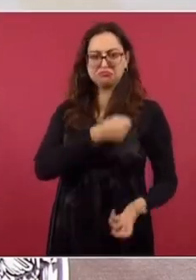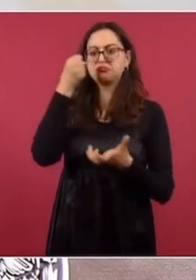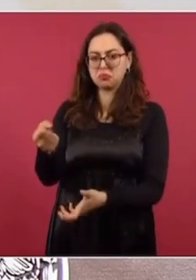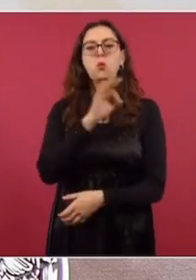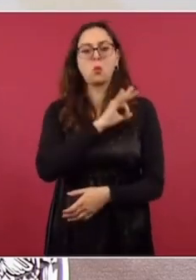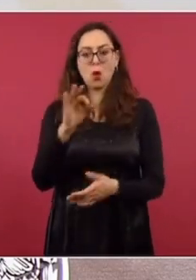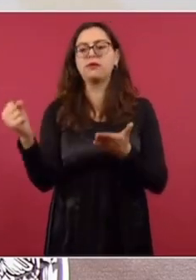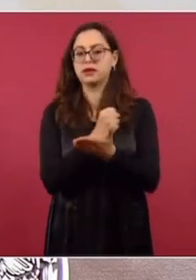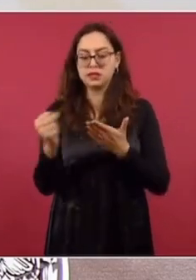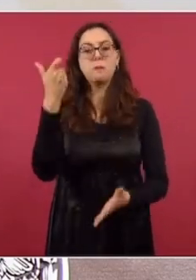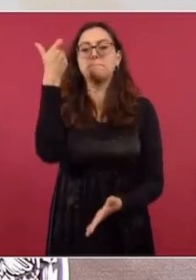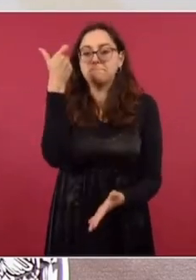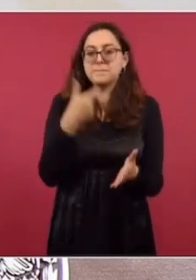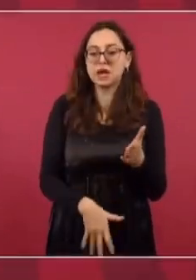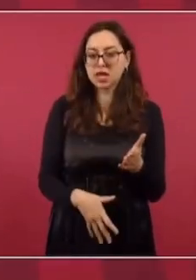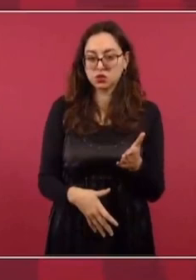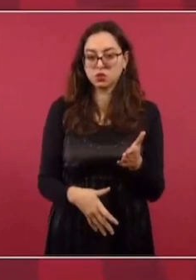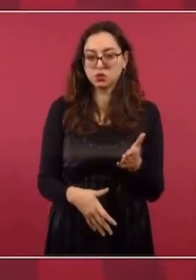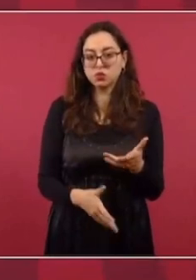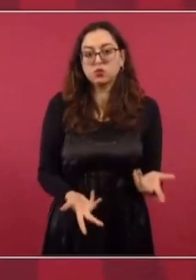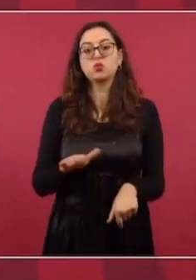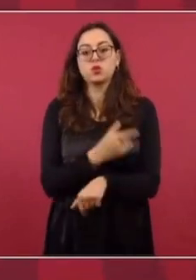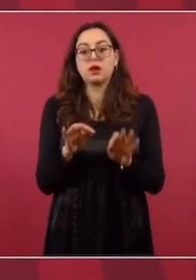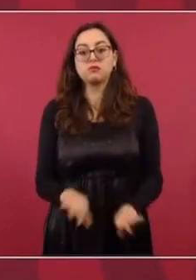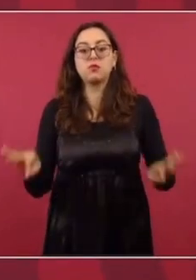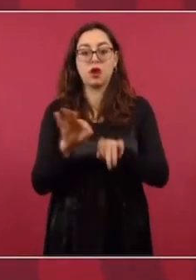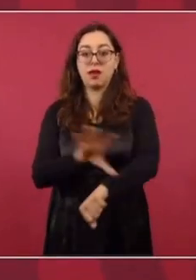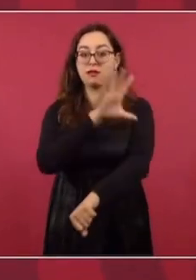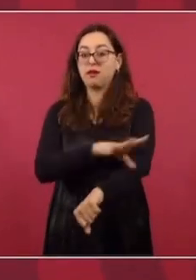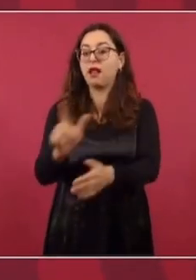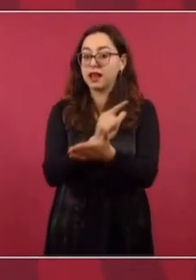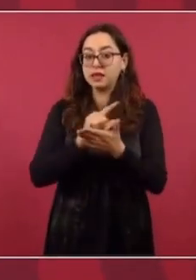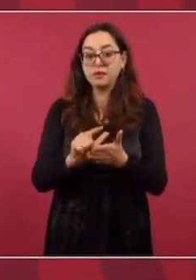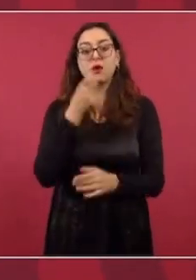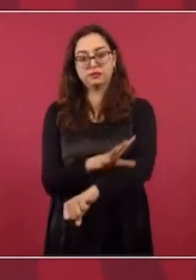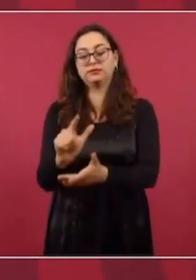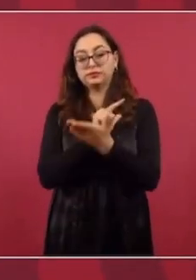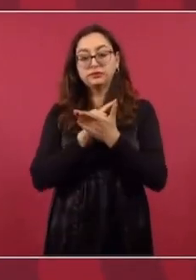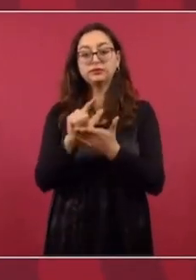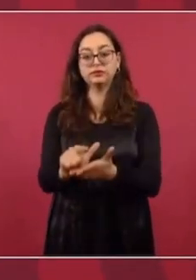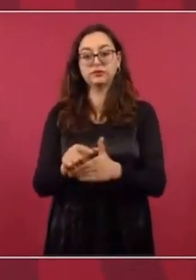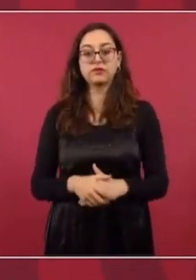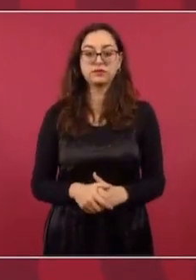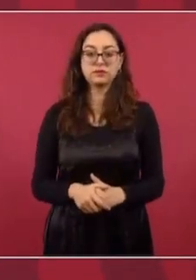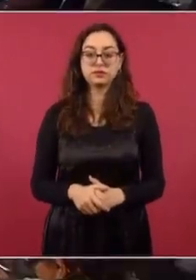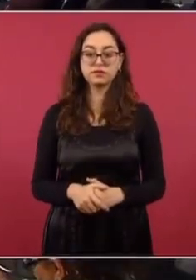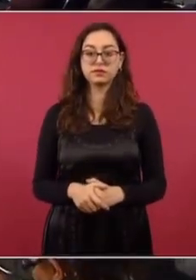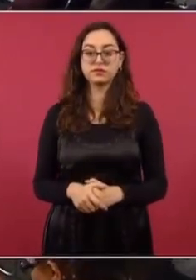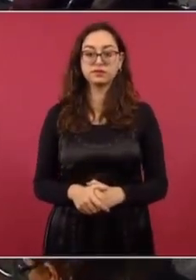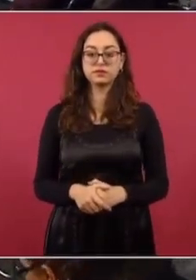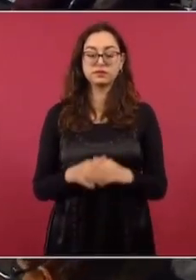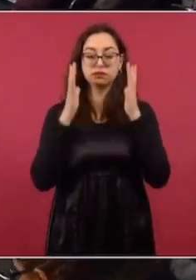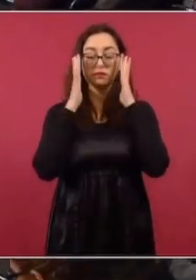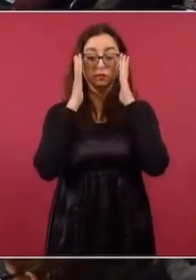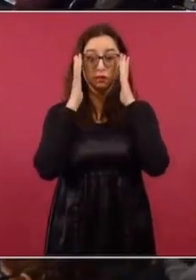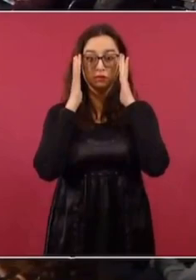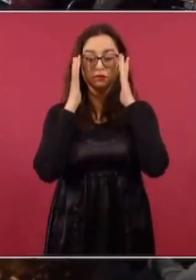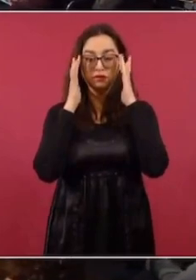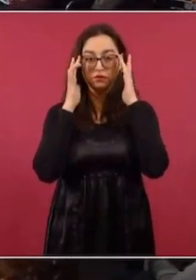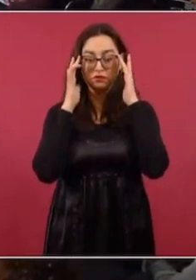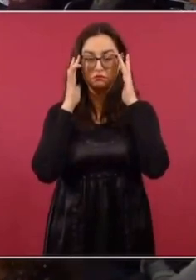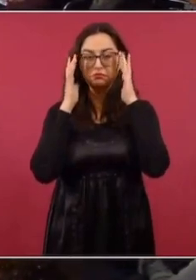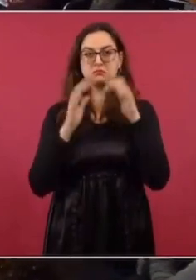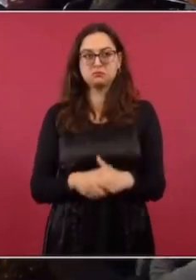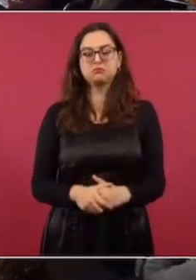que haya créditos a tasas bajas, porque se trata de producir energía limpia, a nosotros nos importa mucho. Aceptamos el que se puedan adquirir